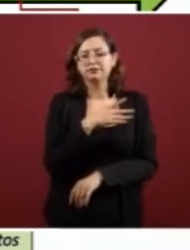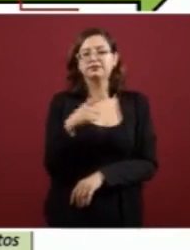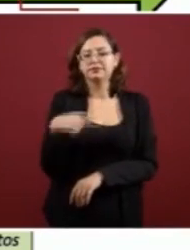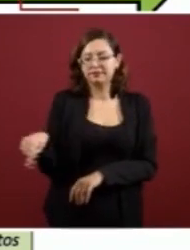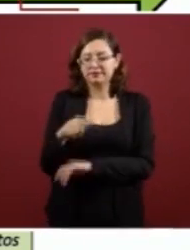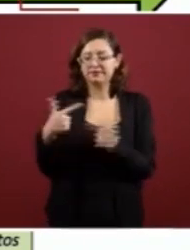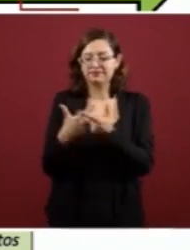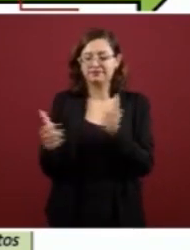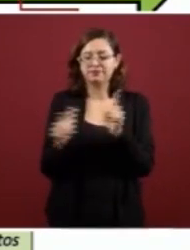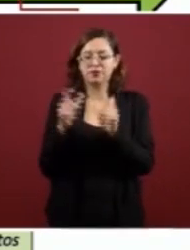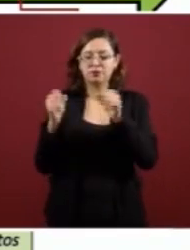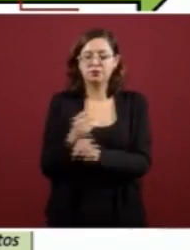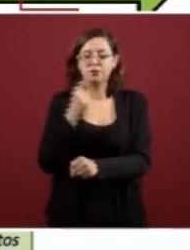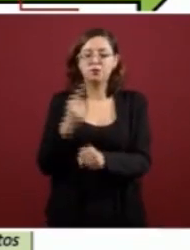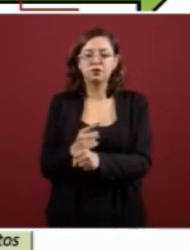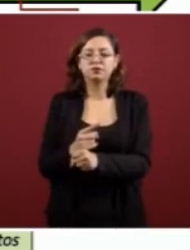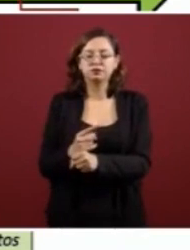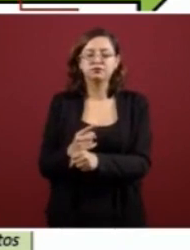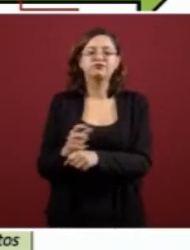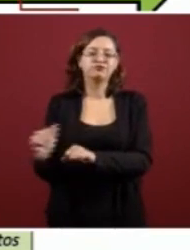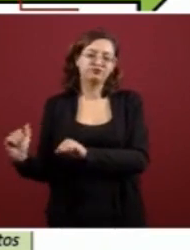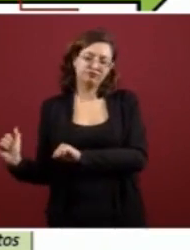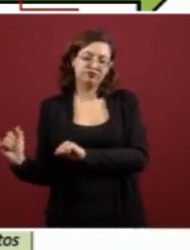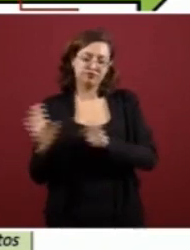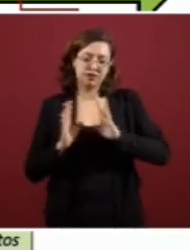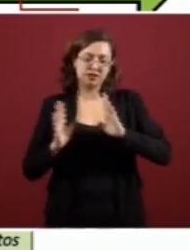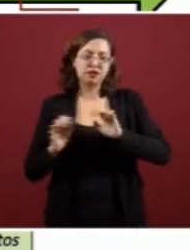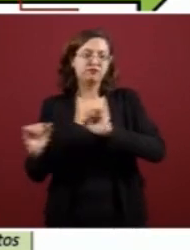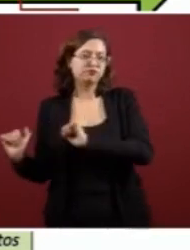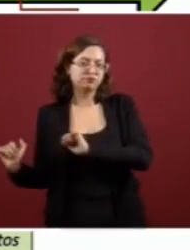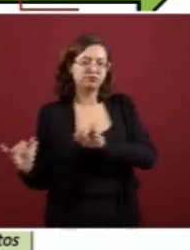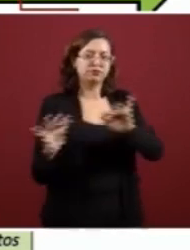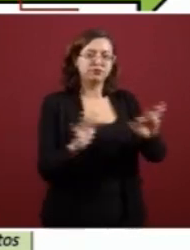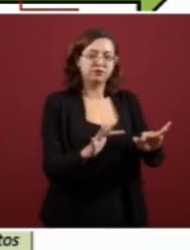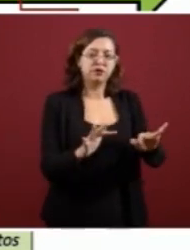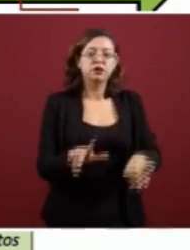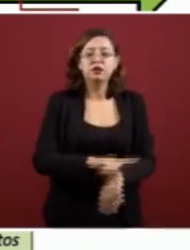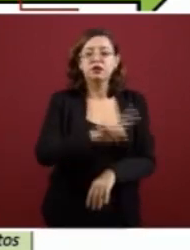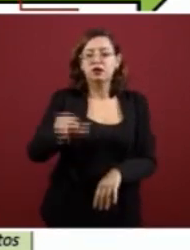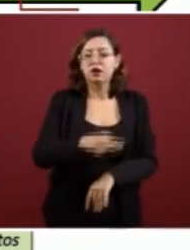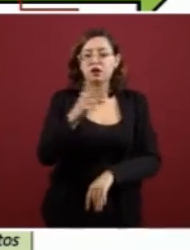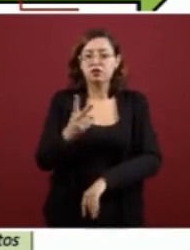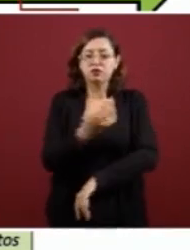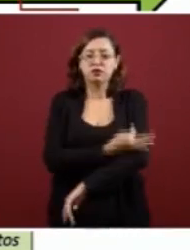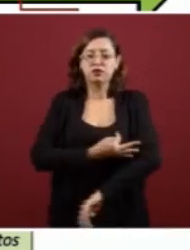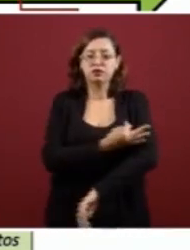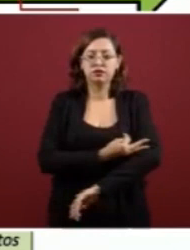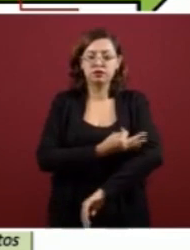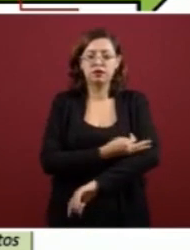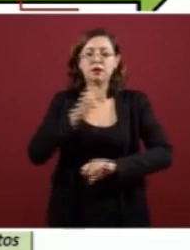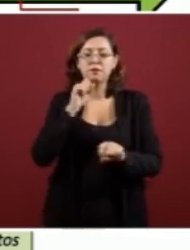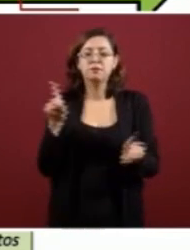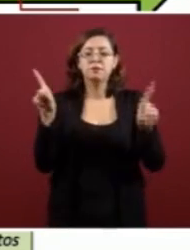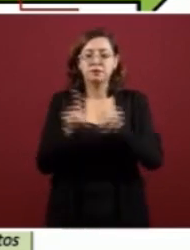escalón de seguridad externa del campo militar, a las 14.10 la salida de los